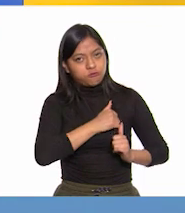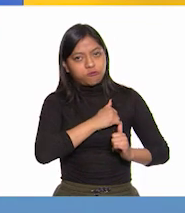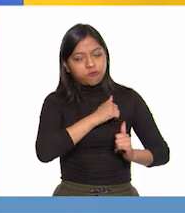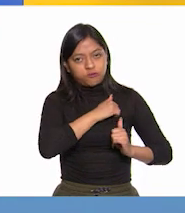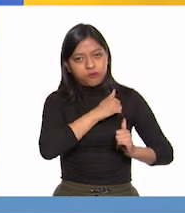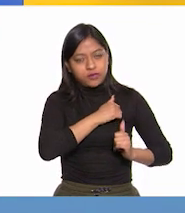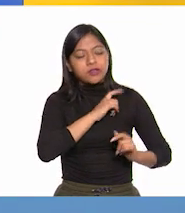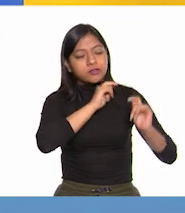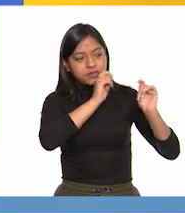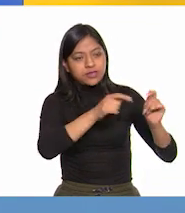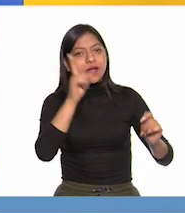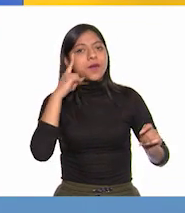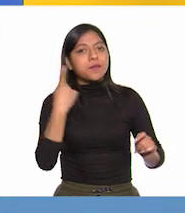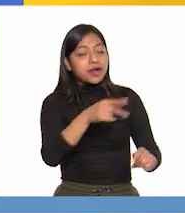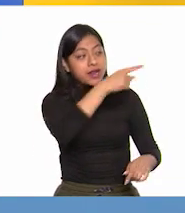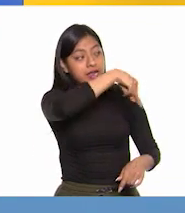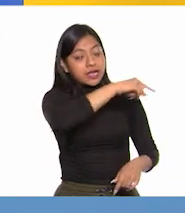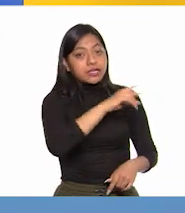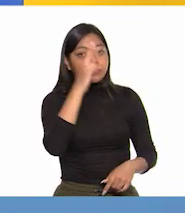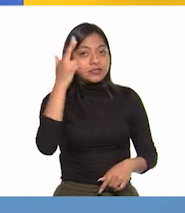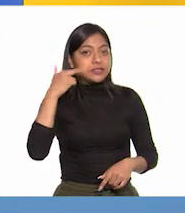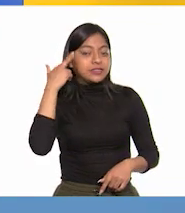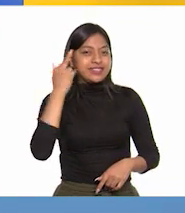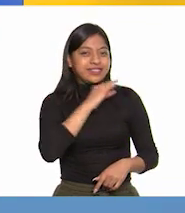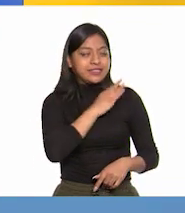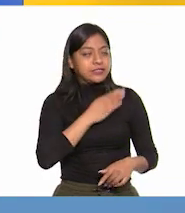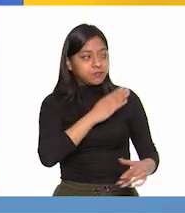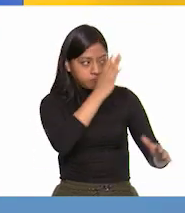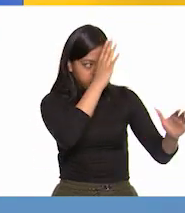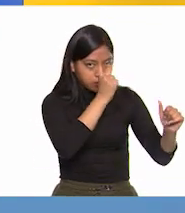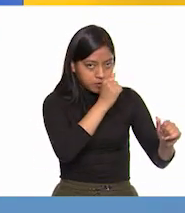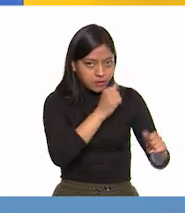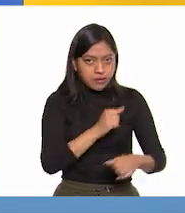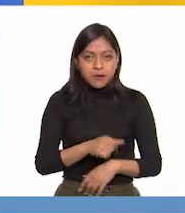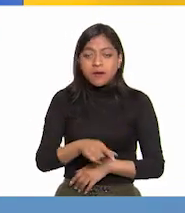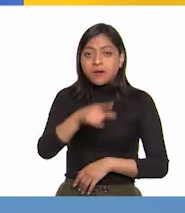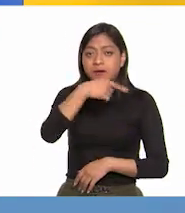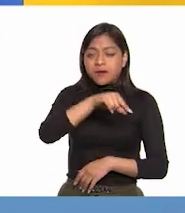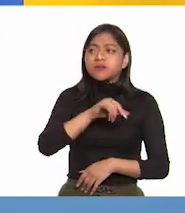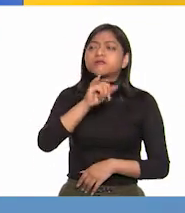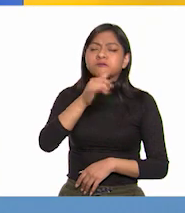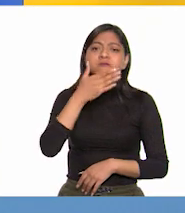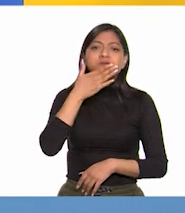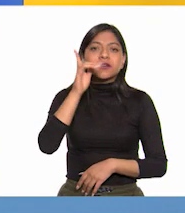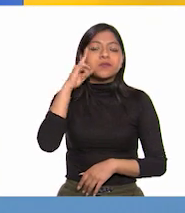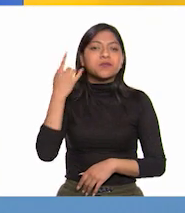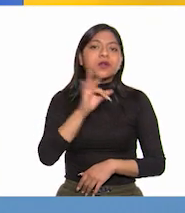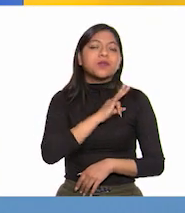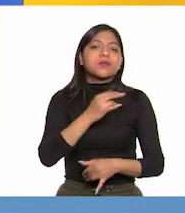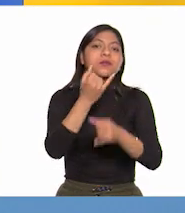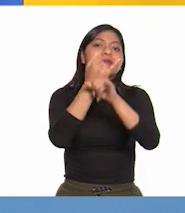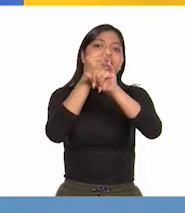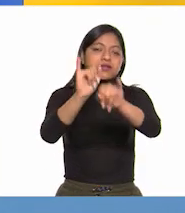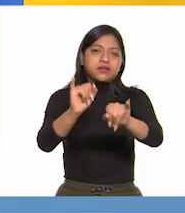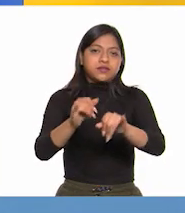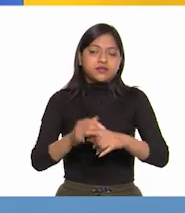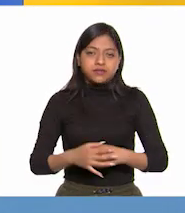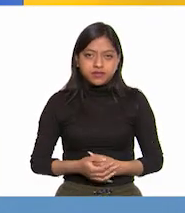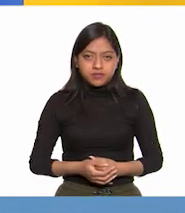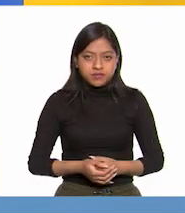insurgentes. Vicente Guerrero aceptó la unión con Agustín de Iturbide para lograr la independencia.